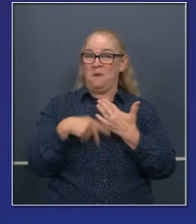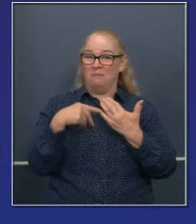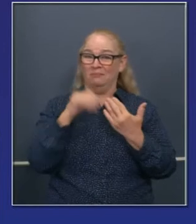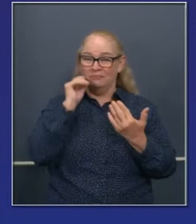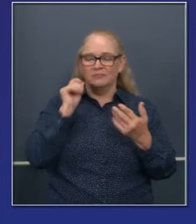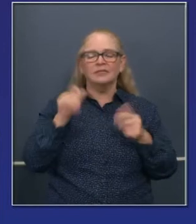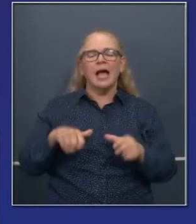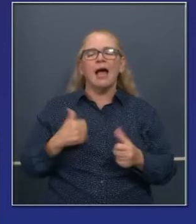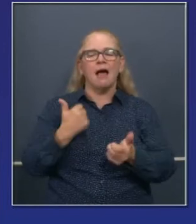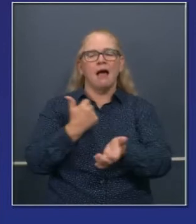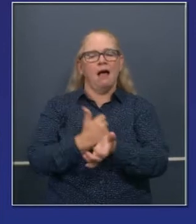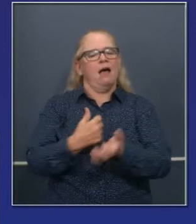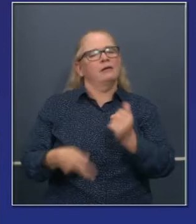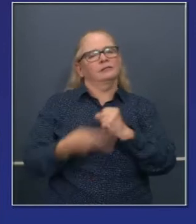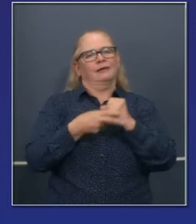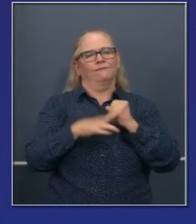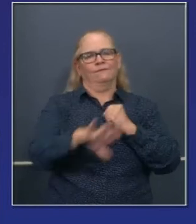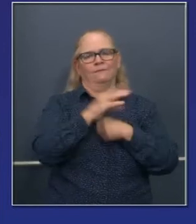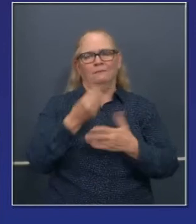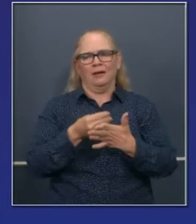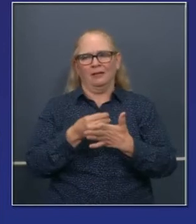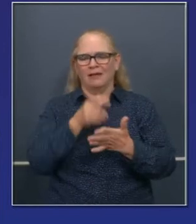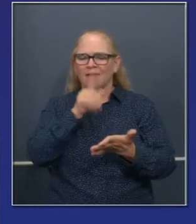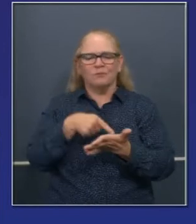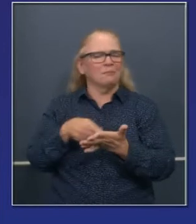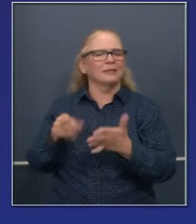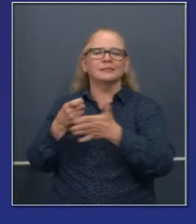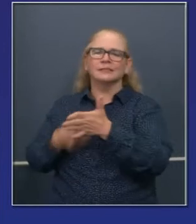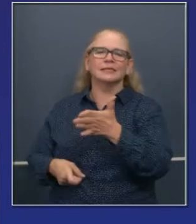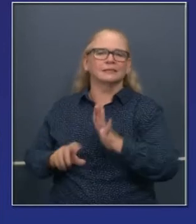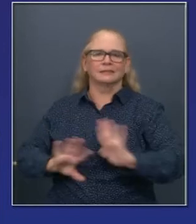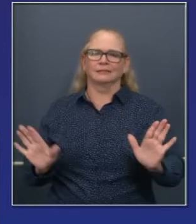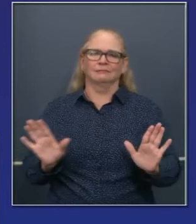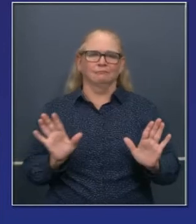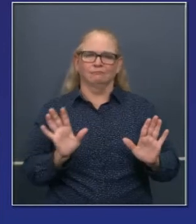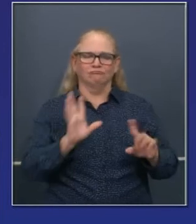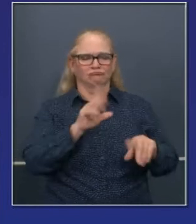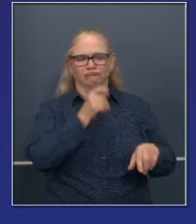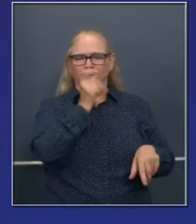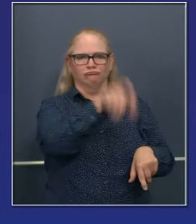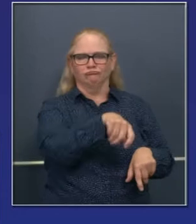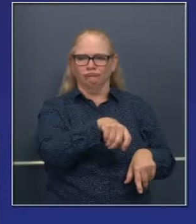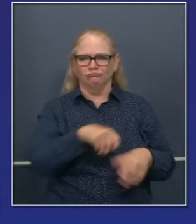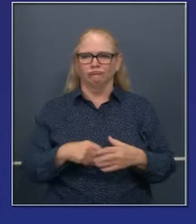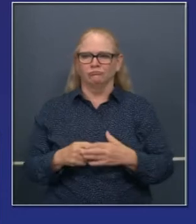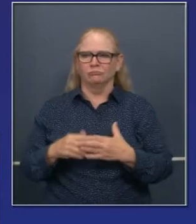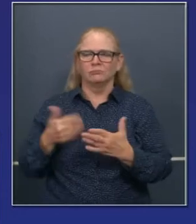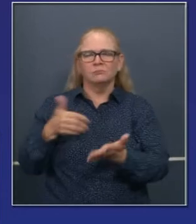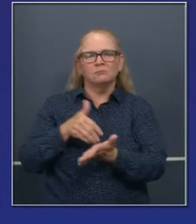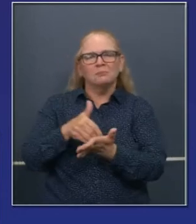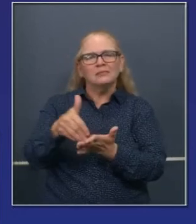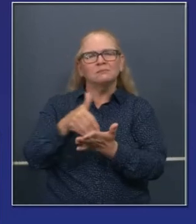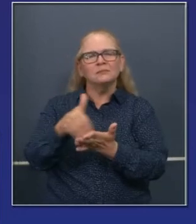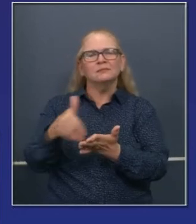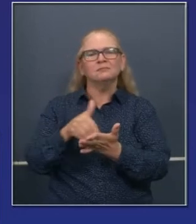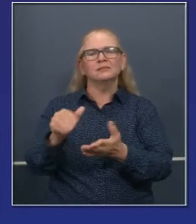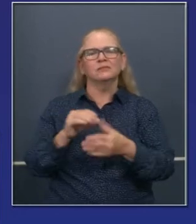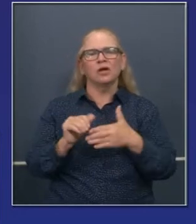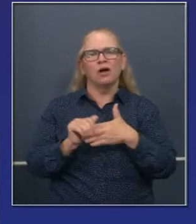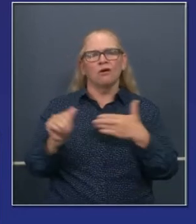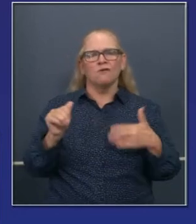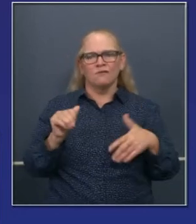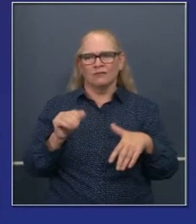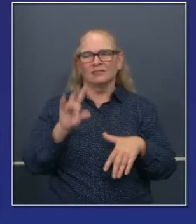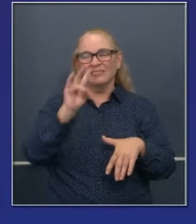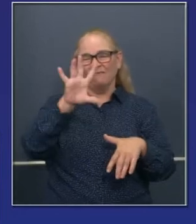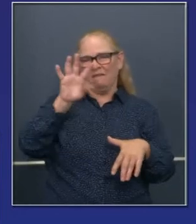En algunos casos, se ha perdido capital y hay personas que han perdido pues decenas de millones de dólares, más